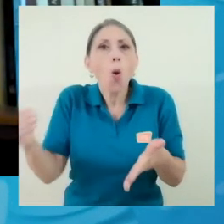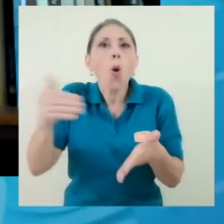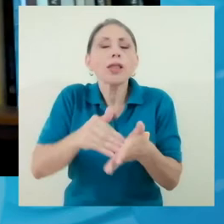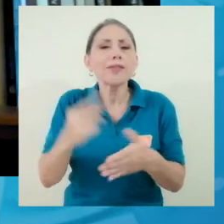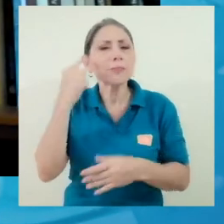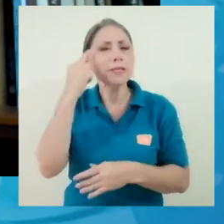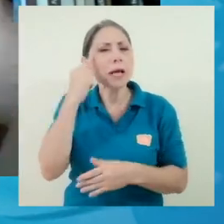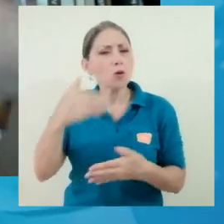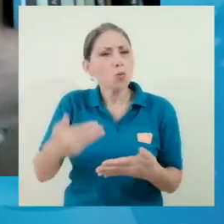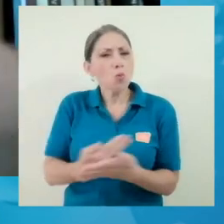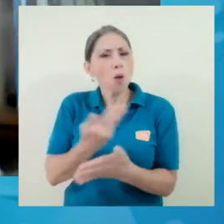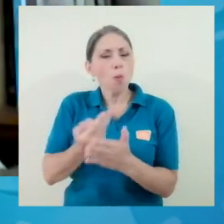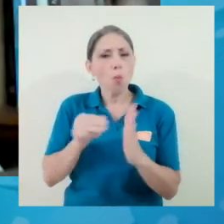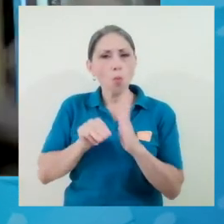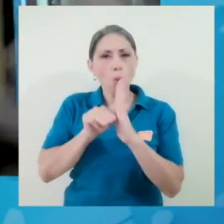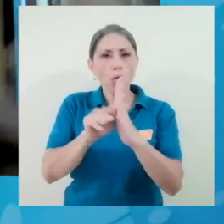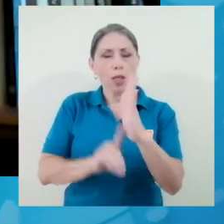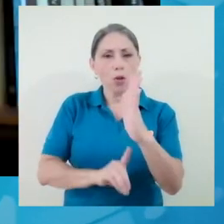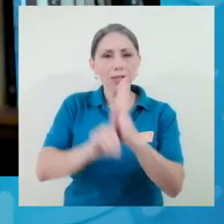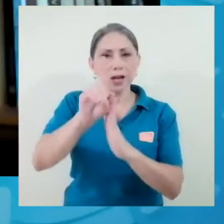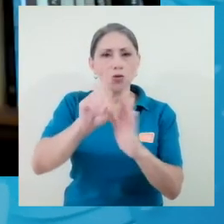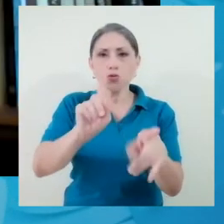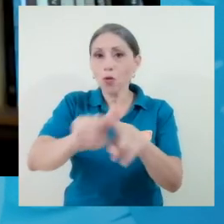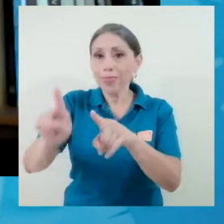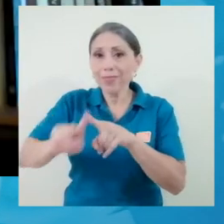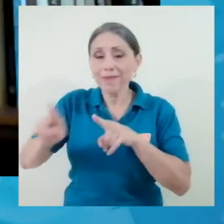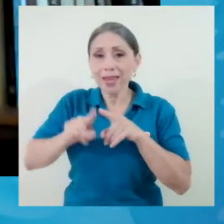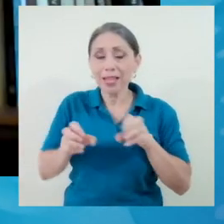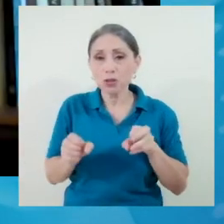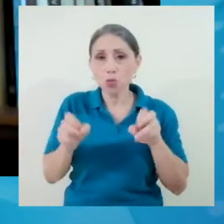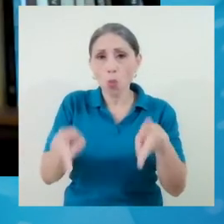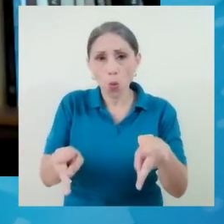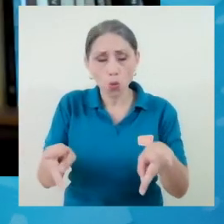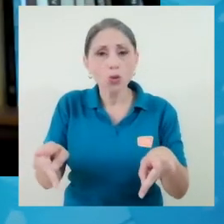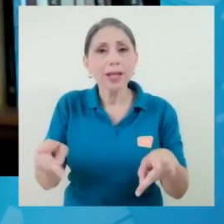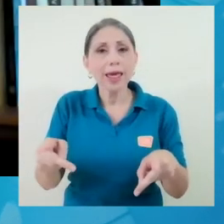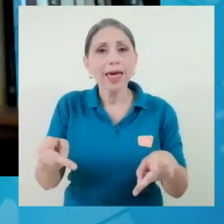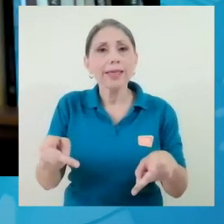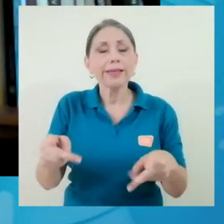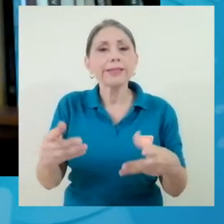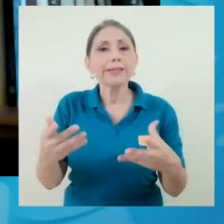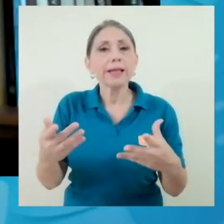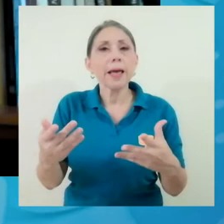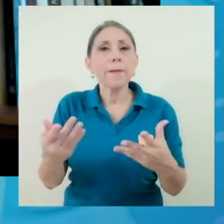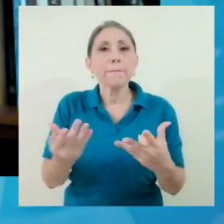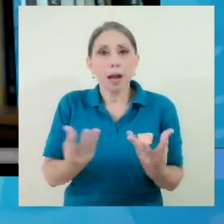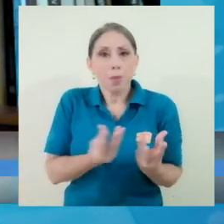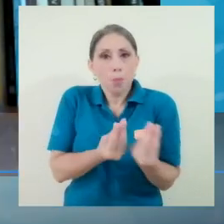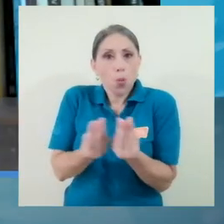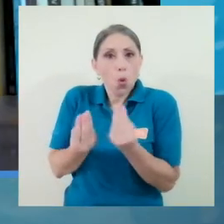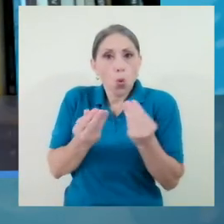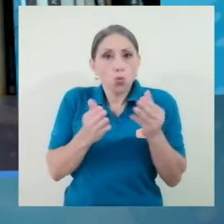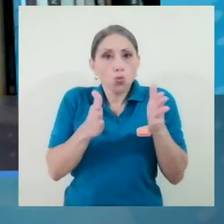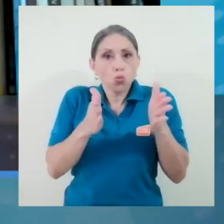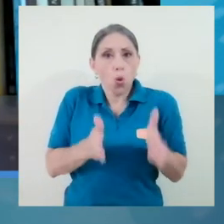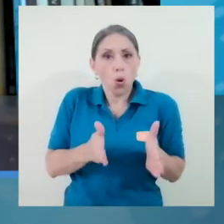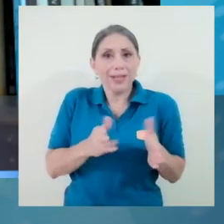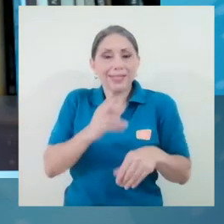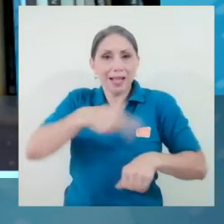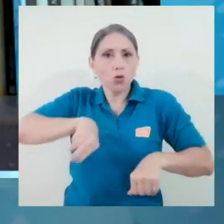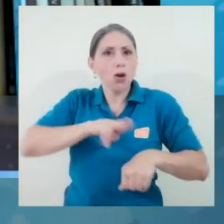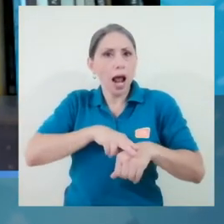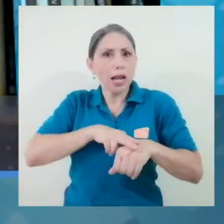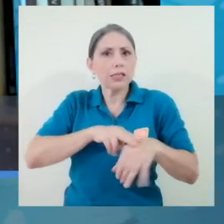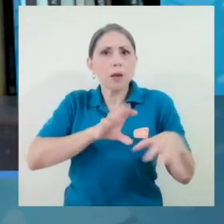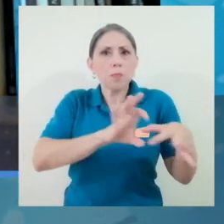en que hacemos las cosas y muchas oportunidades para también vincular productores nacionales, inclusive turistas